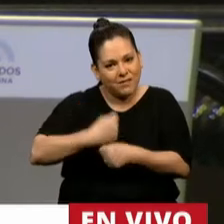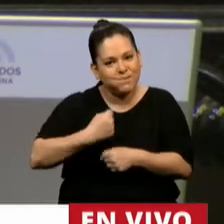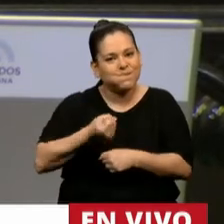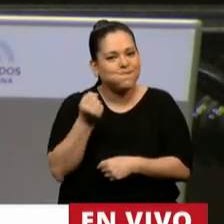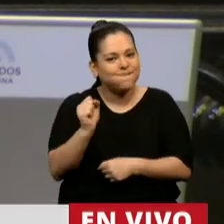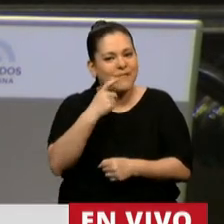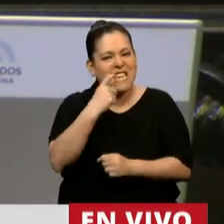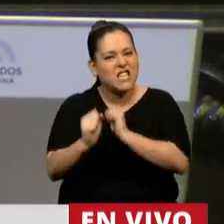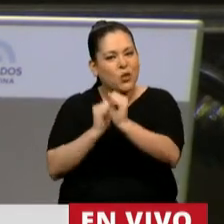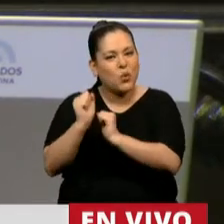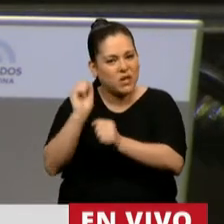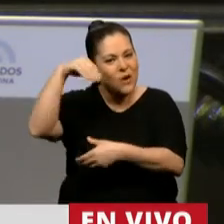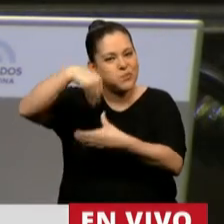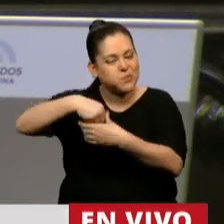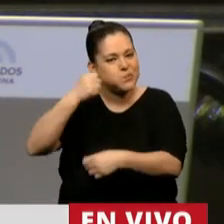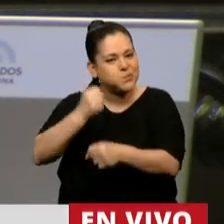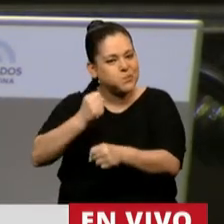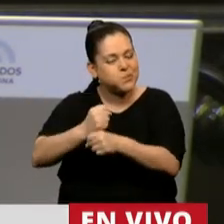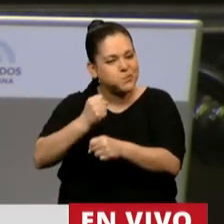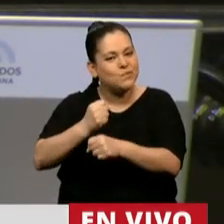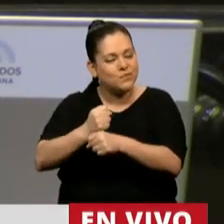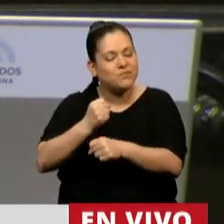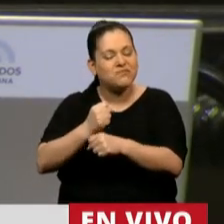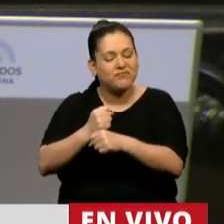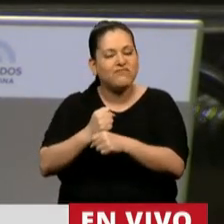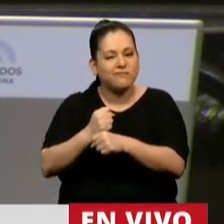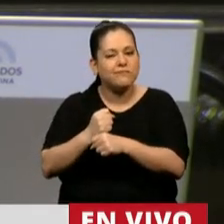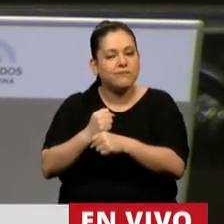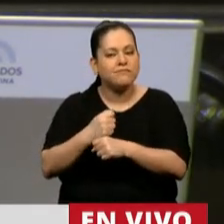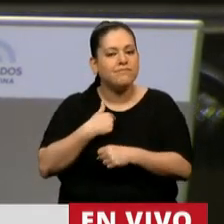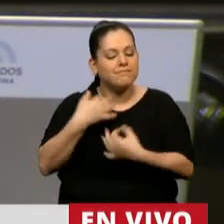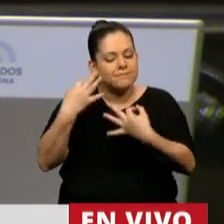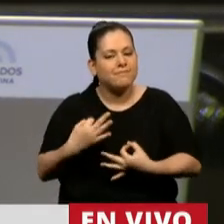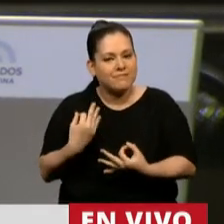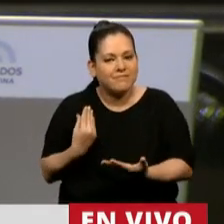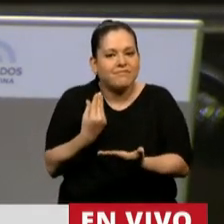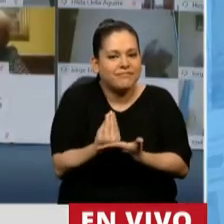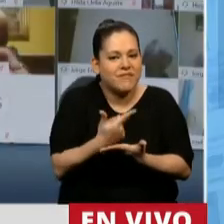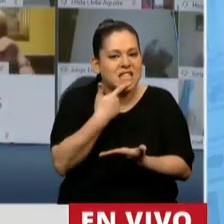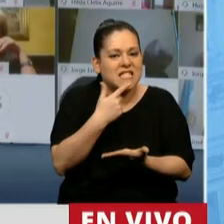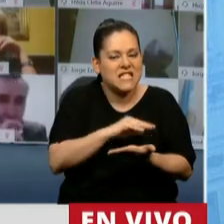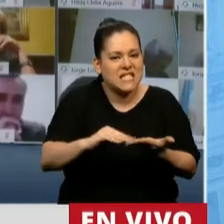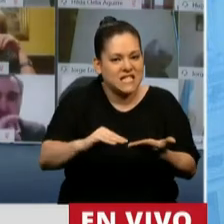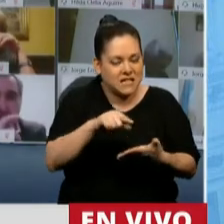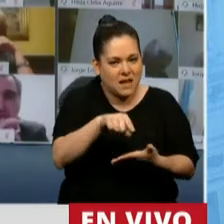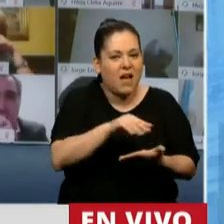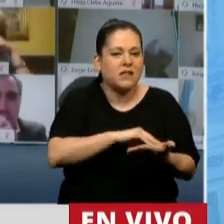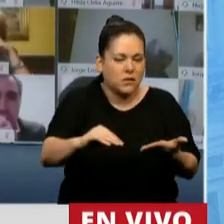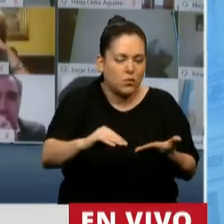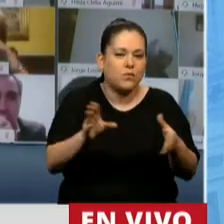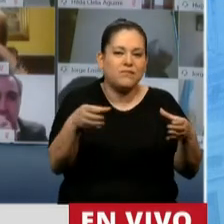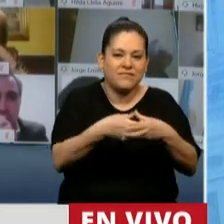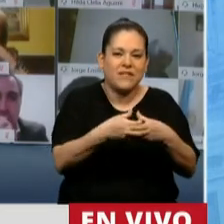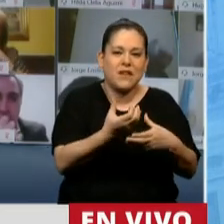que transitoriamente y momentáneamente le toca la tarea de ser diputado de la Nación por el frente de todos, quiero